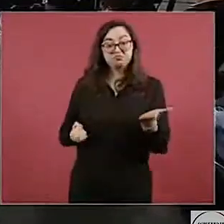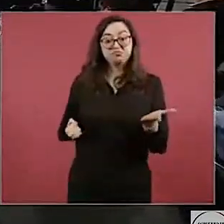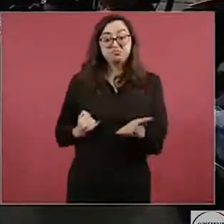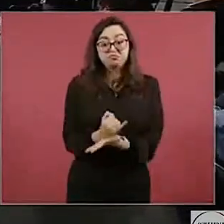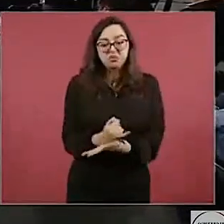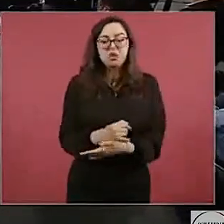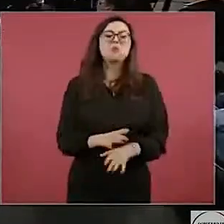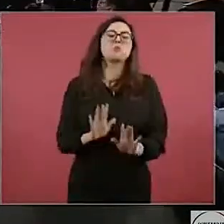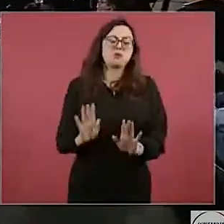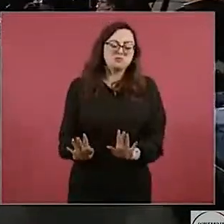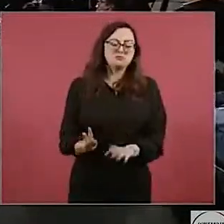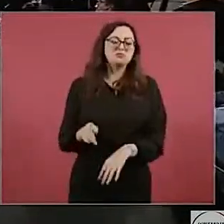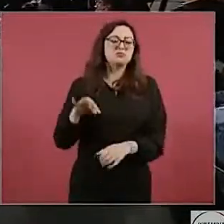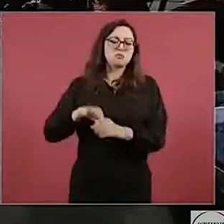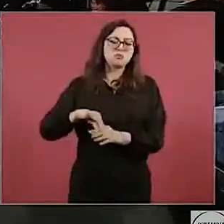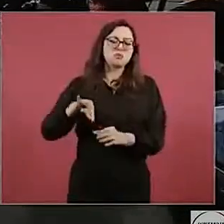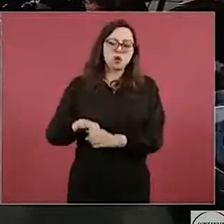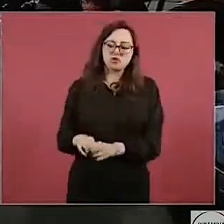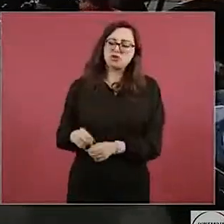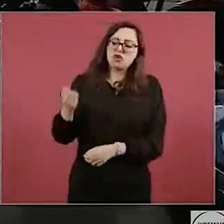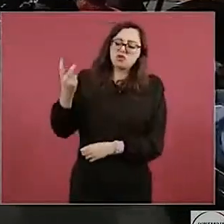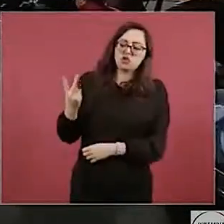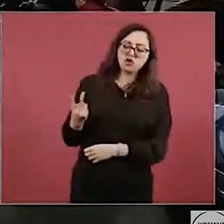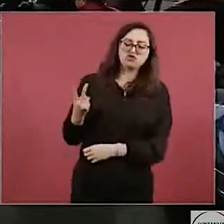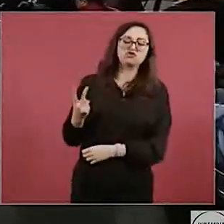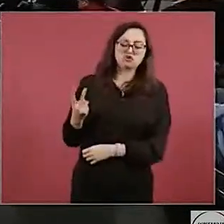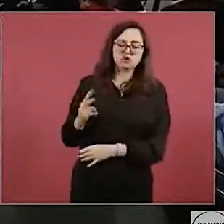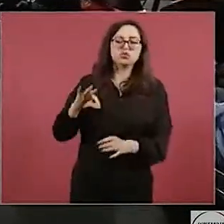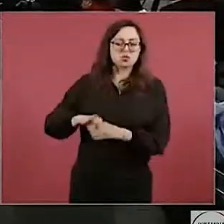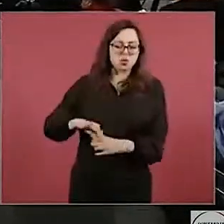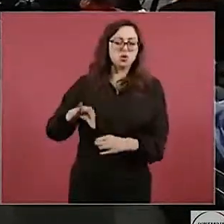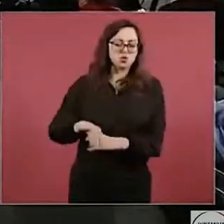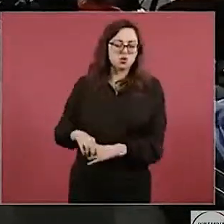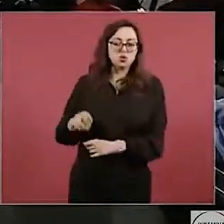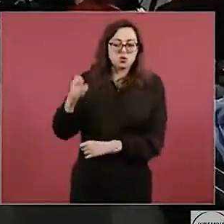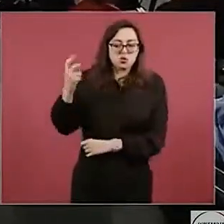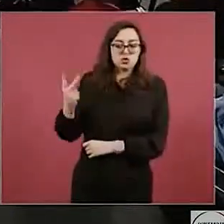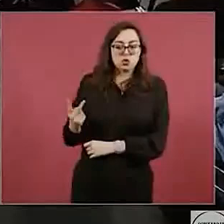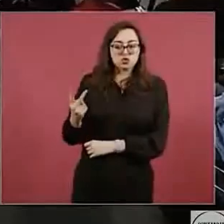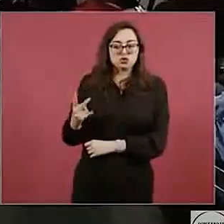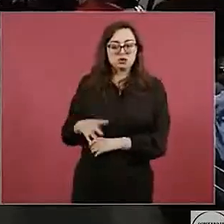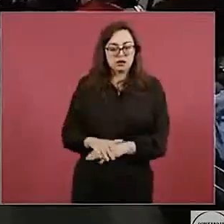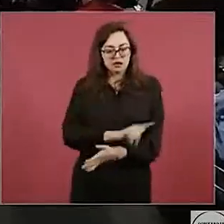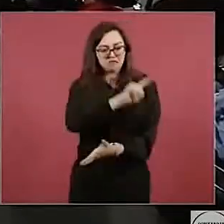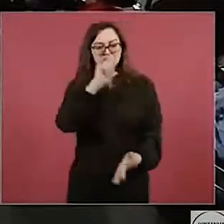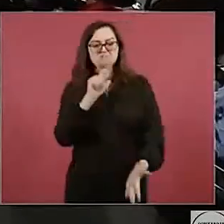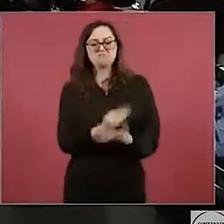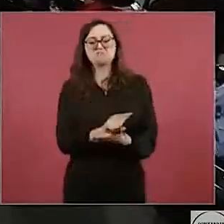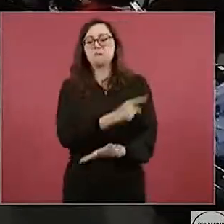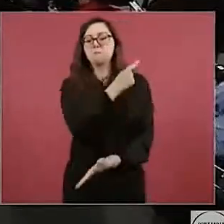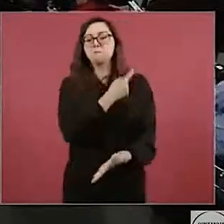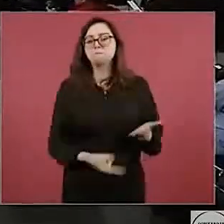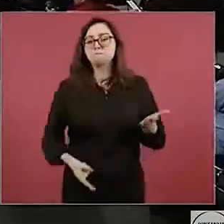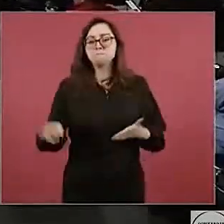ministros cancelaran una ley?